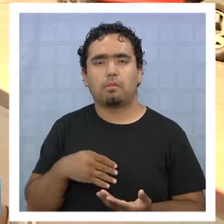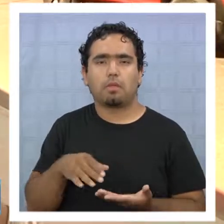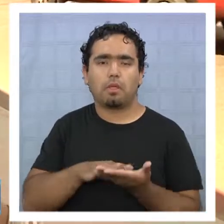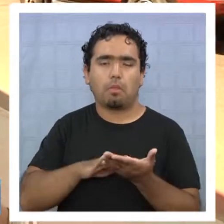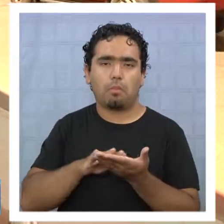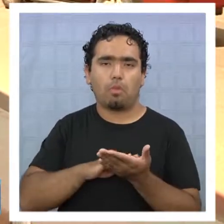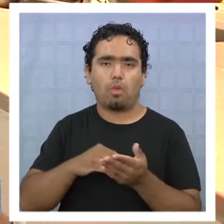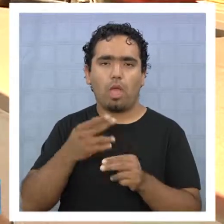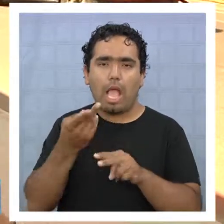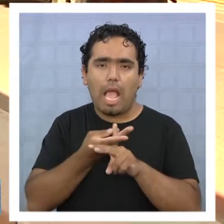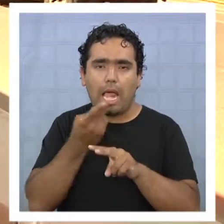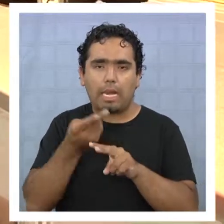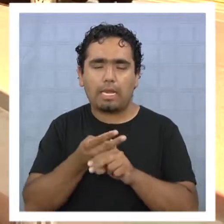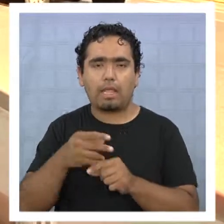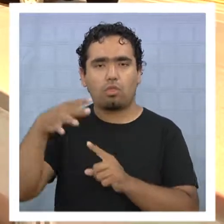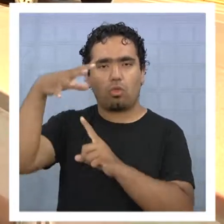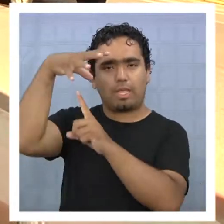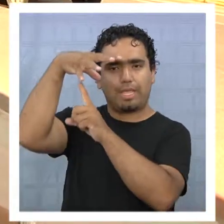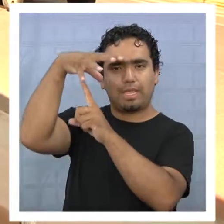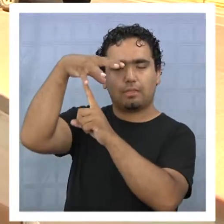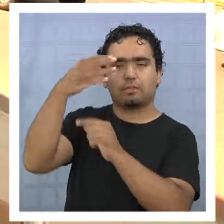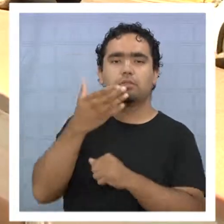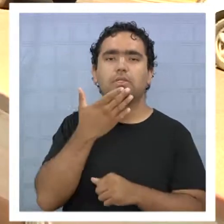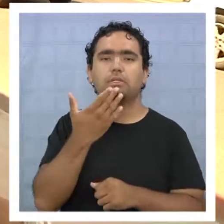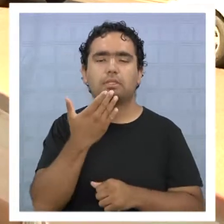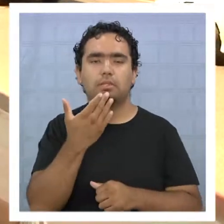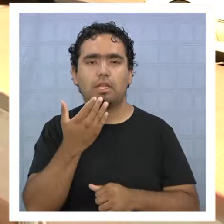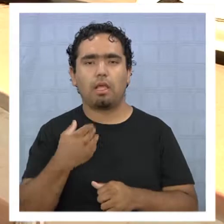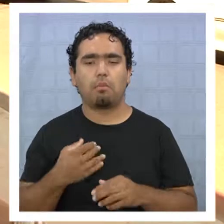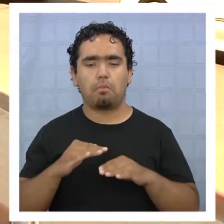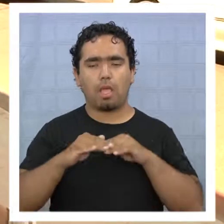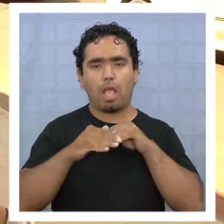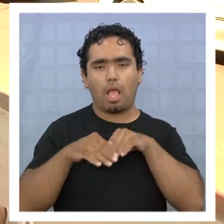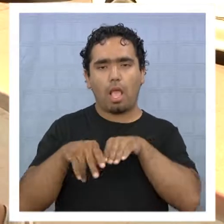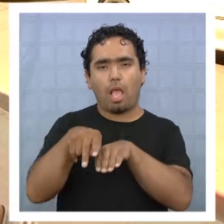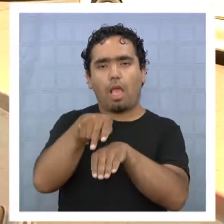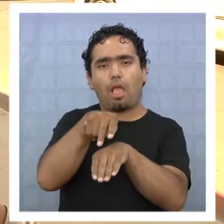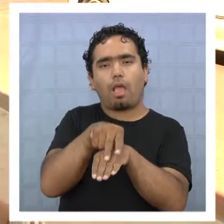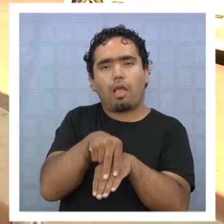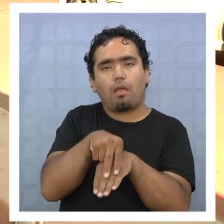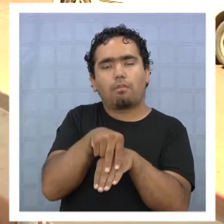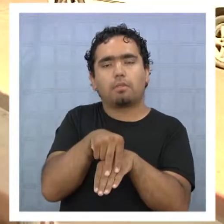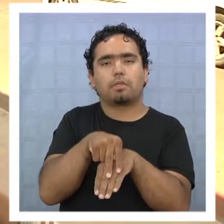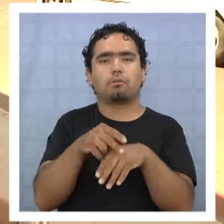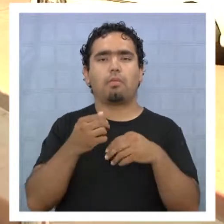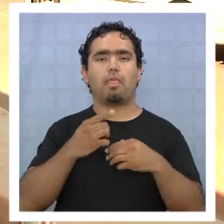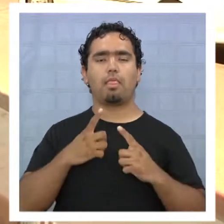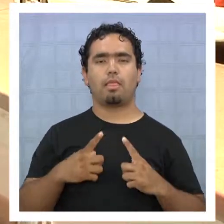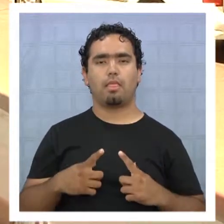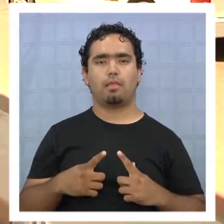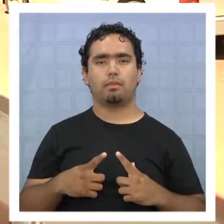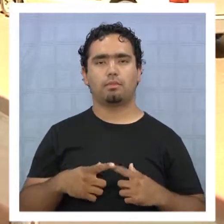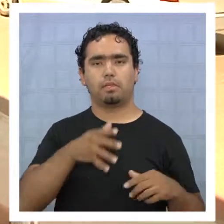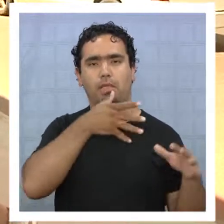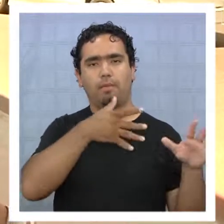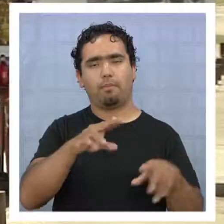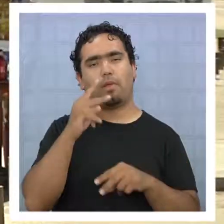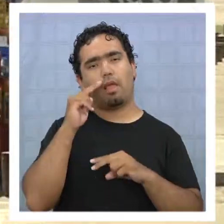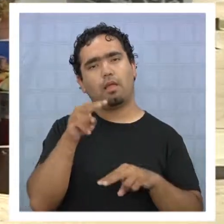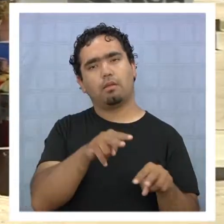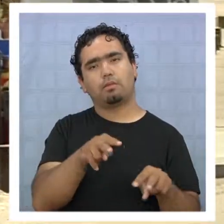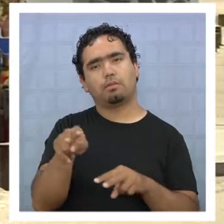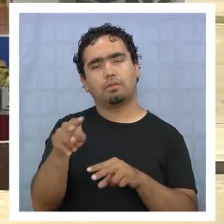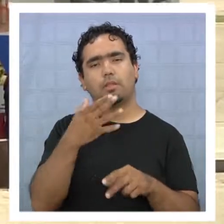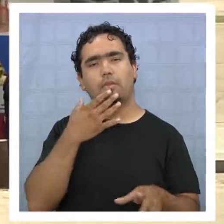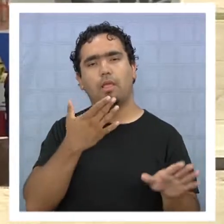en términos de arriendo, los quitasoles y también unas camillas que le permitan a la gente descansar y disfrutar obviamente del